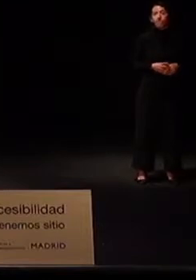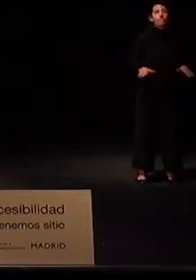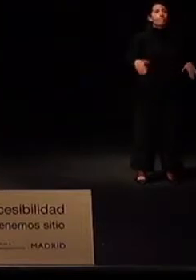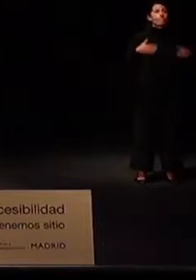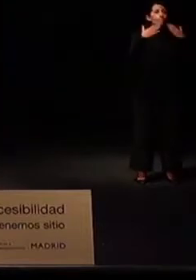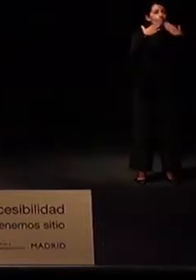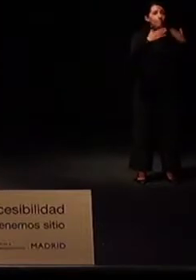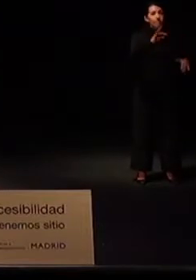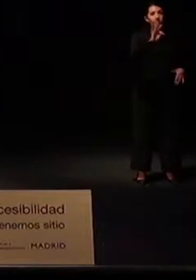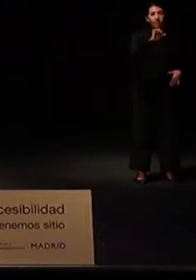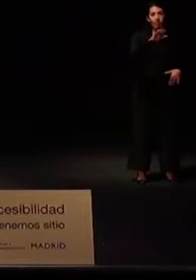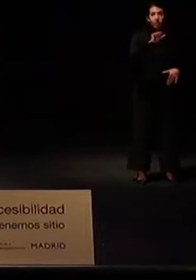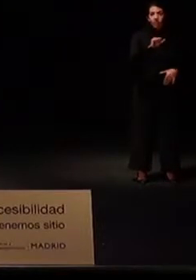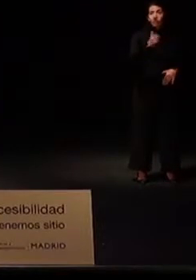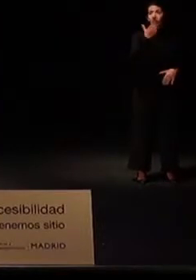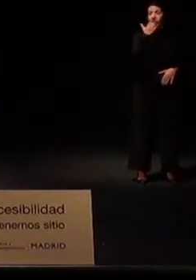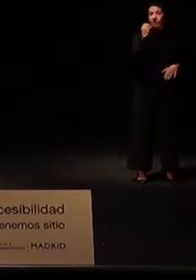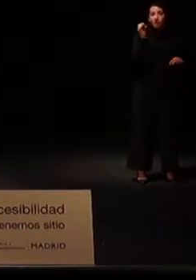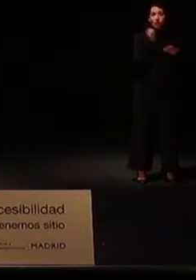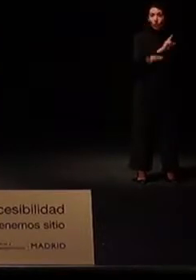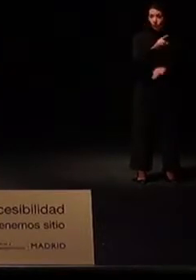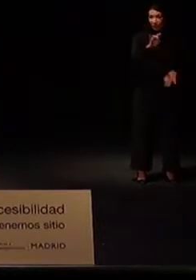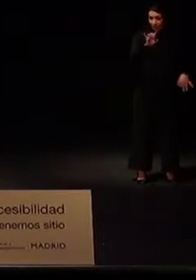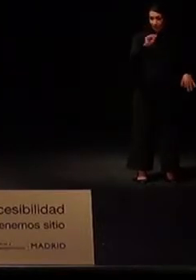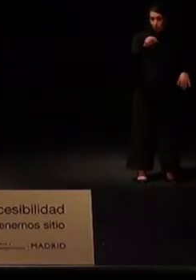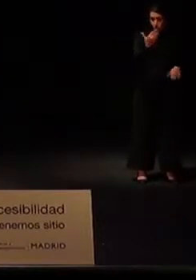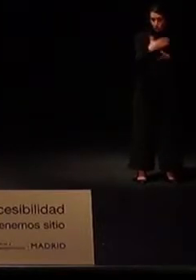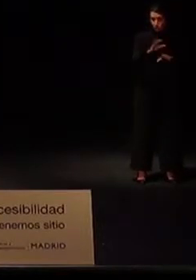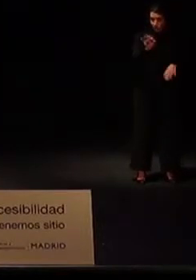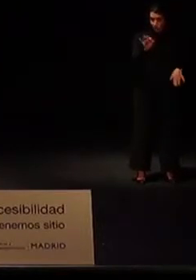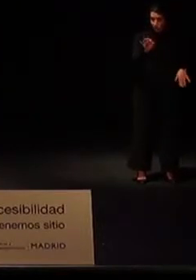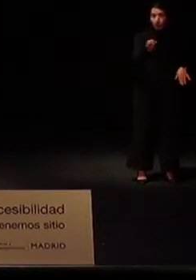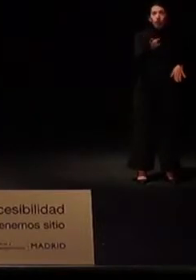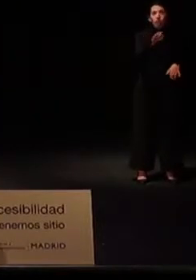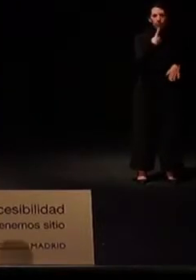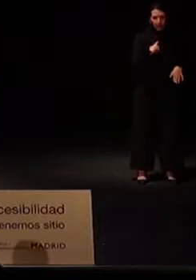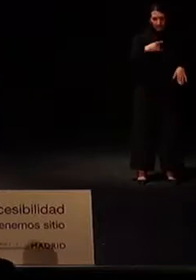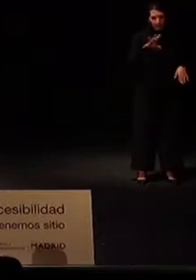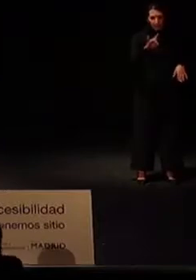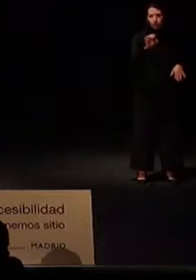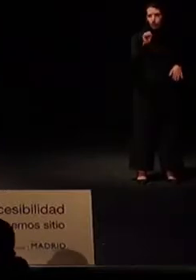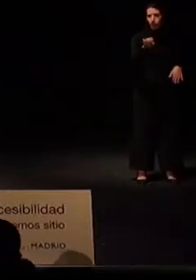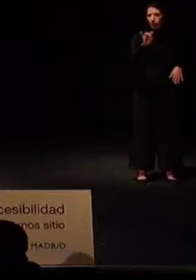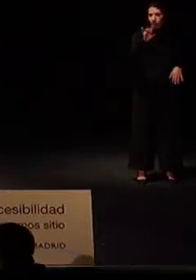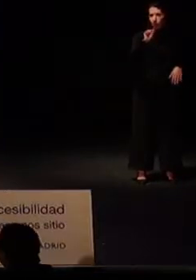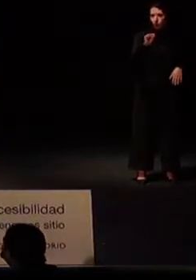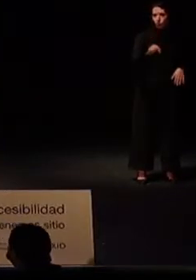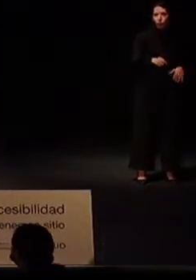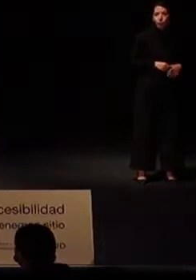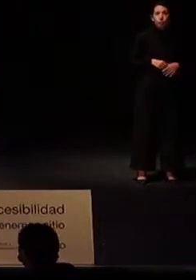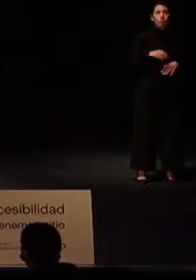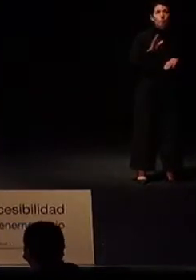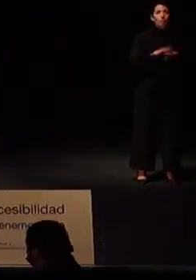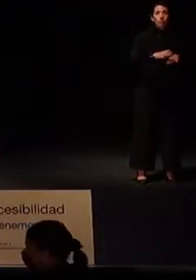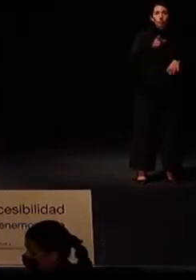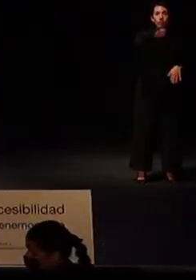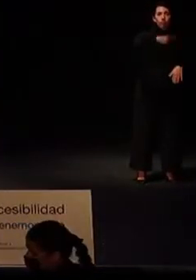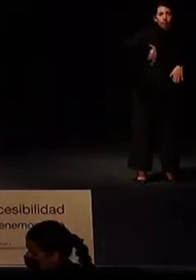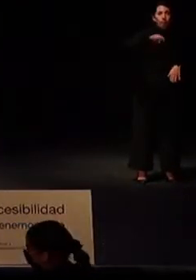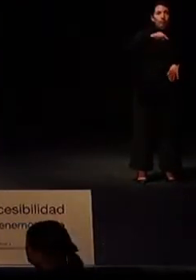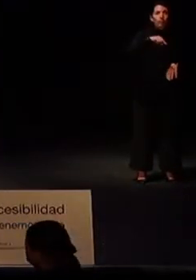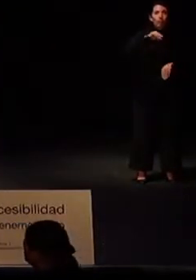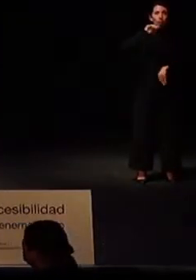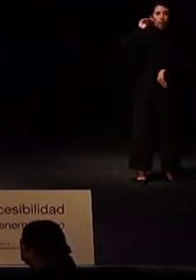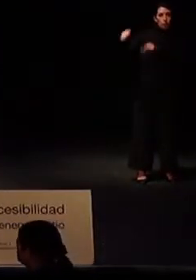Gracias, Teresa. Pues, si no me equivoco, tenemos quince minutos, ¿verdad? Sí, me dice Noelia que sí. Quince minutos para sus